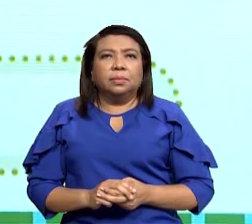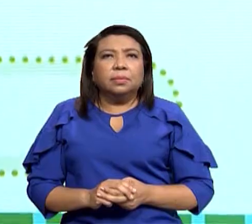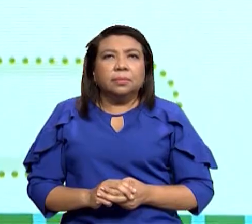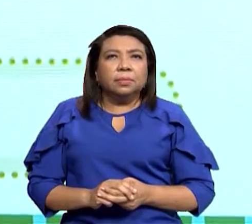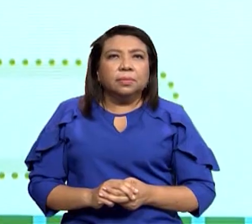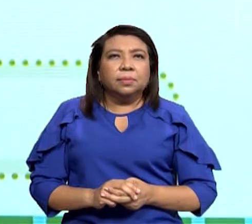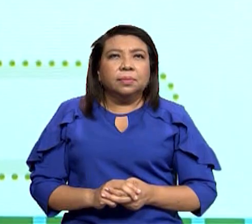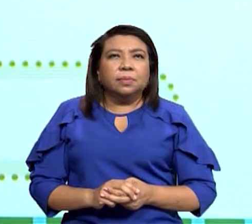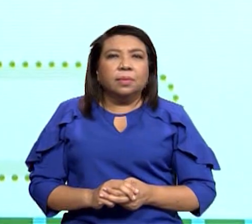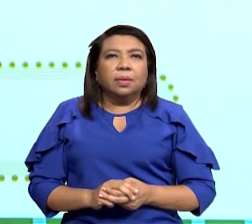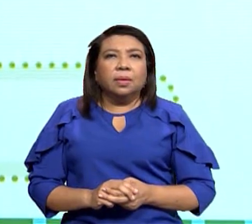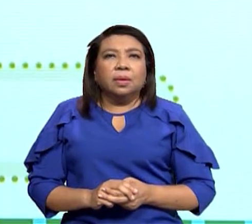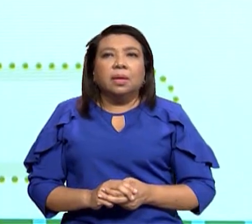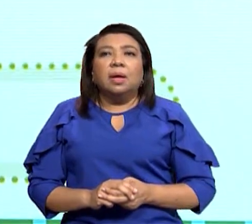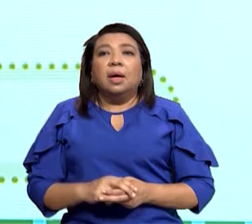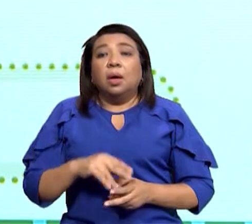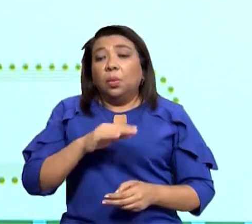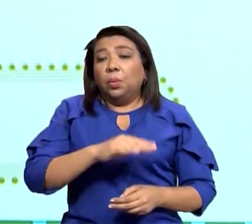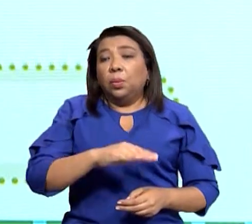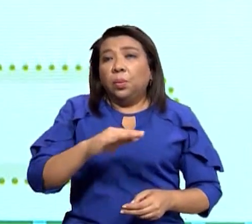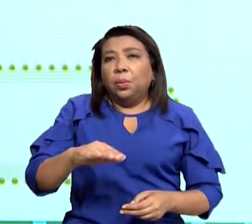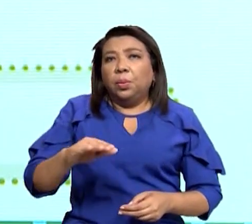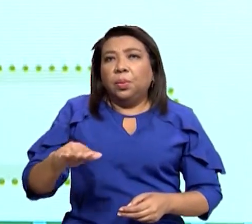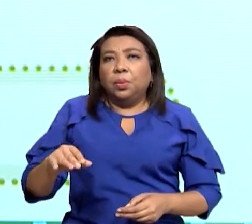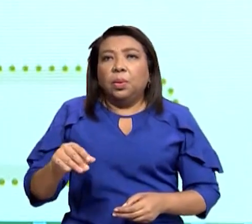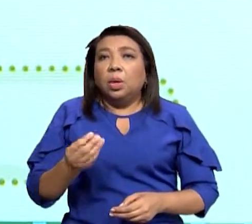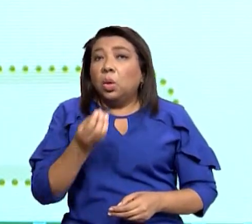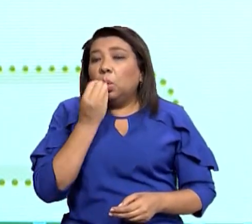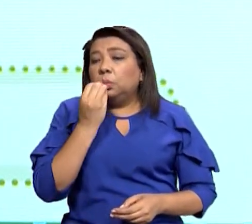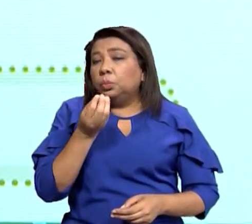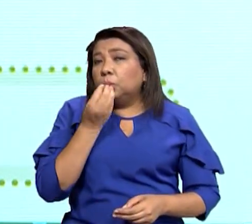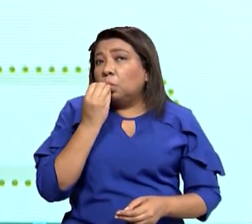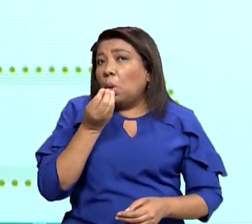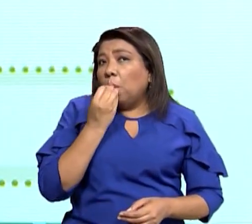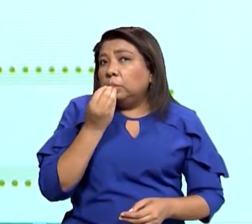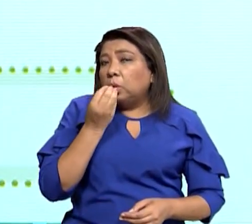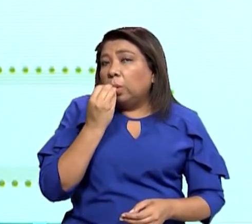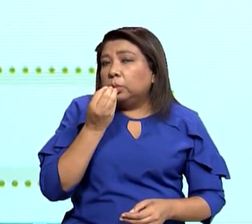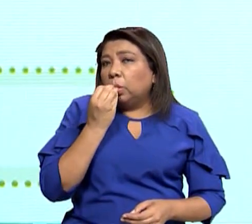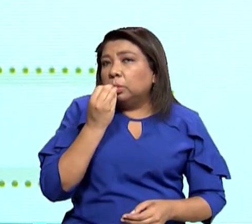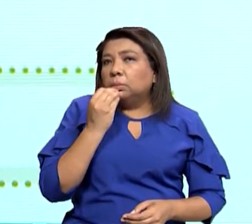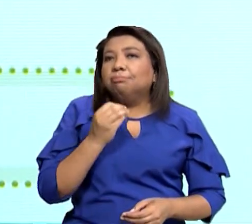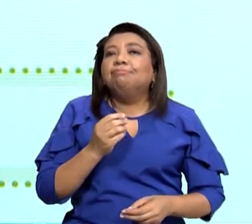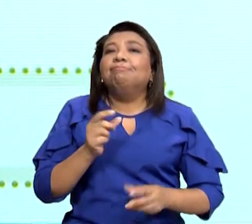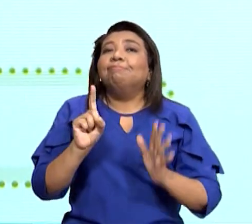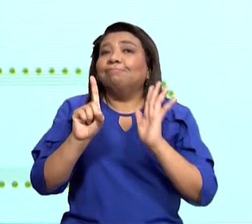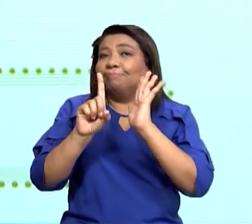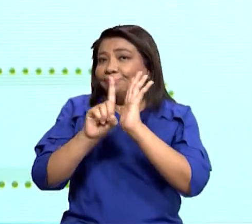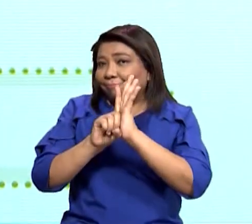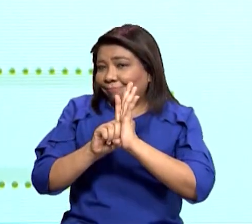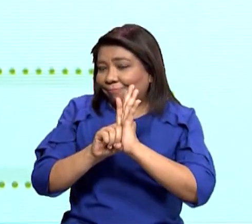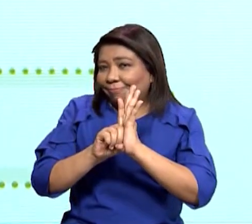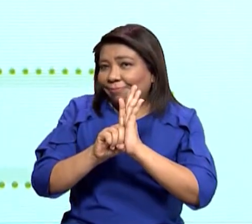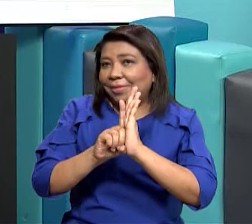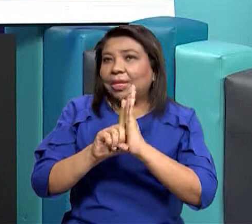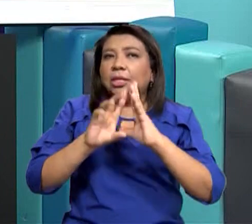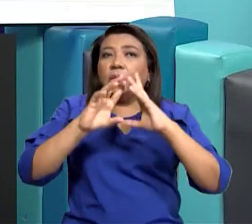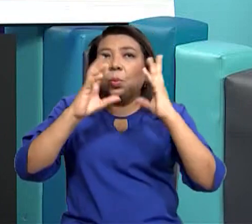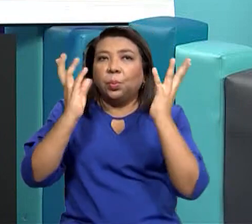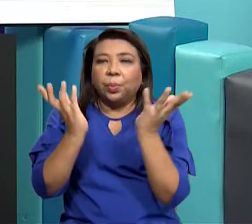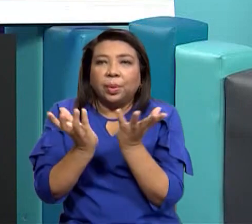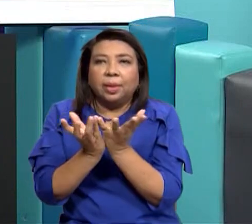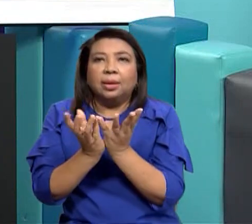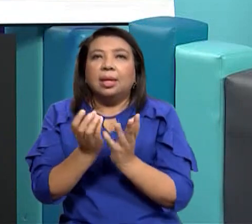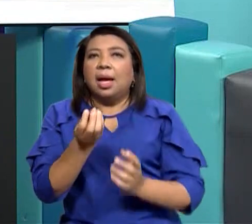hay allí una niño o una niña comiendo eso que tiene que decir a ver en tus palabras